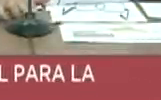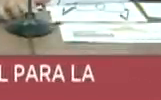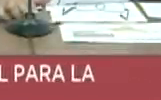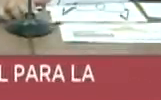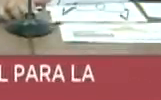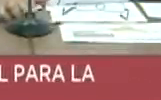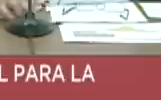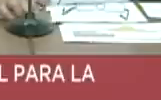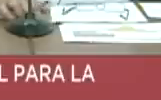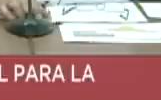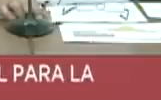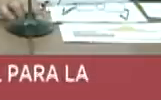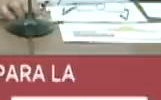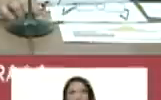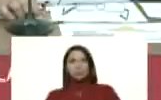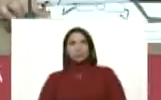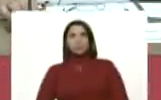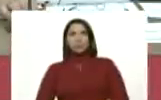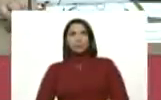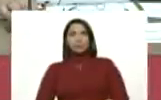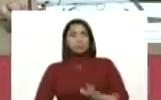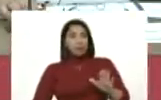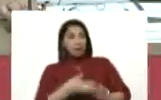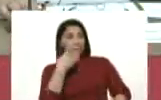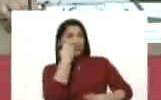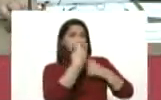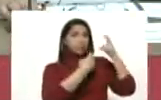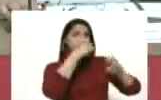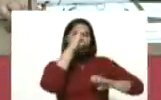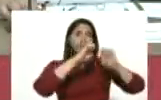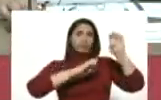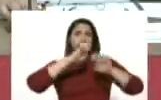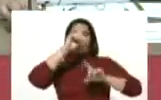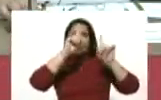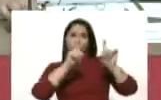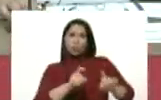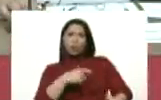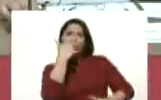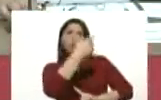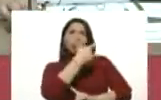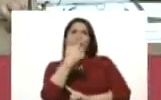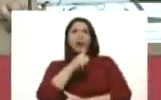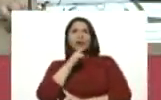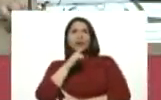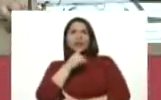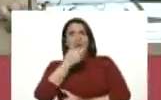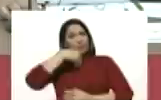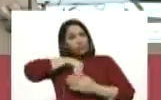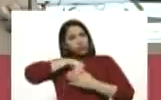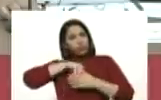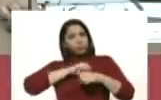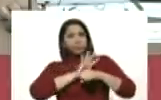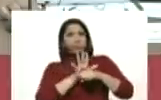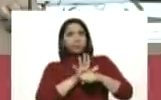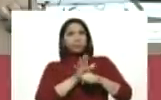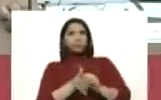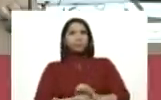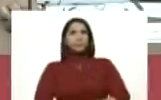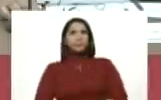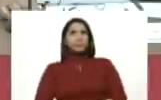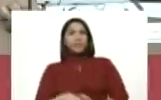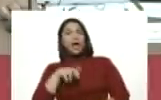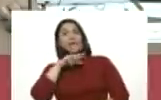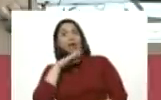Salir a despistar con pruebas para buscar a quienes son portadores del COVID-19. Y